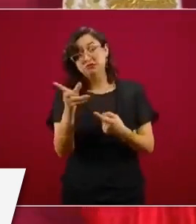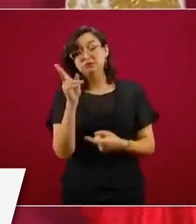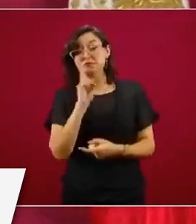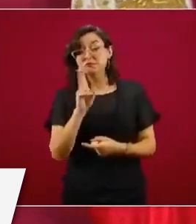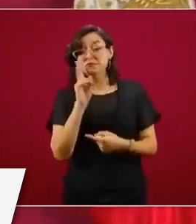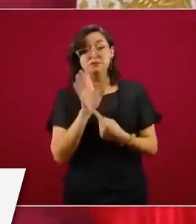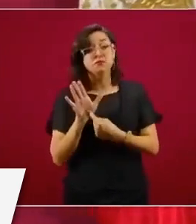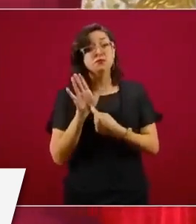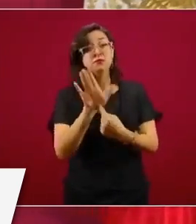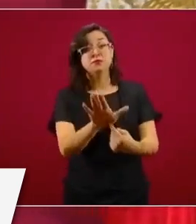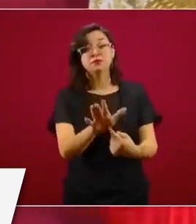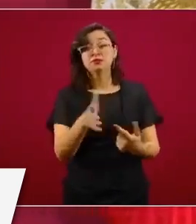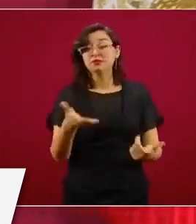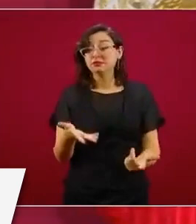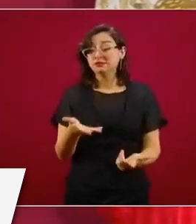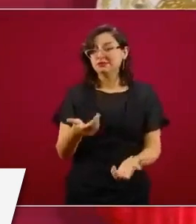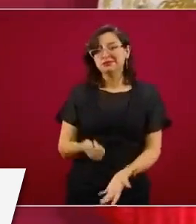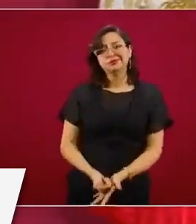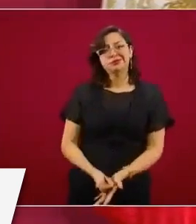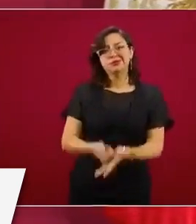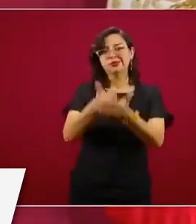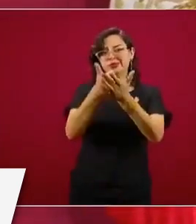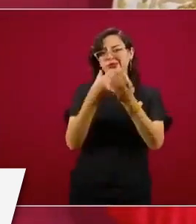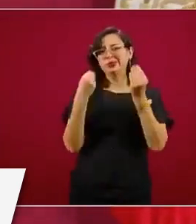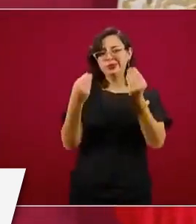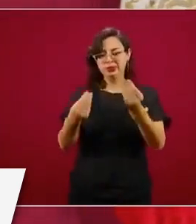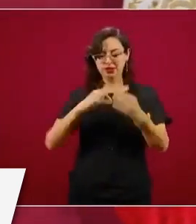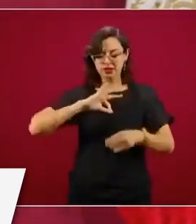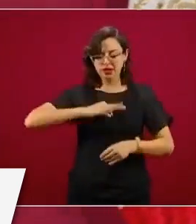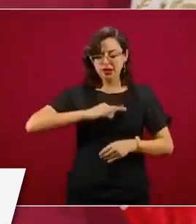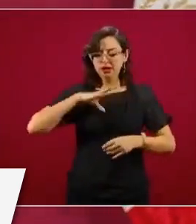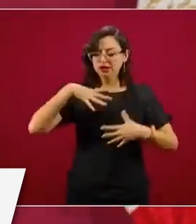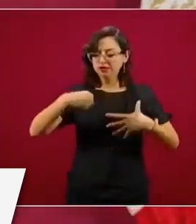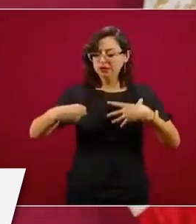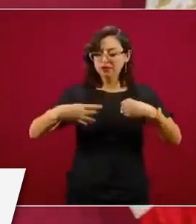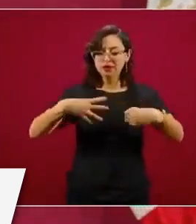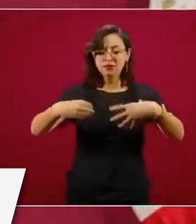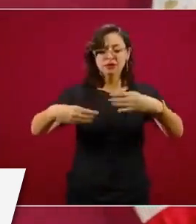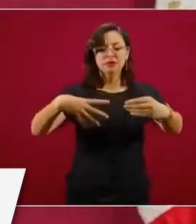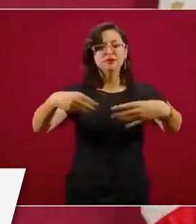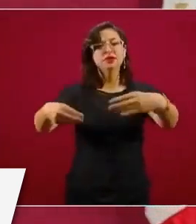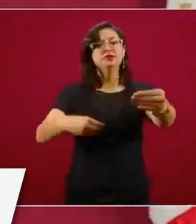redujo el contagio, se volvió horizontal,